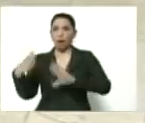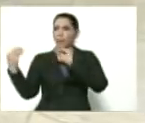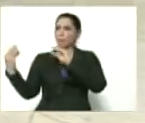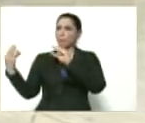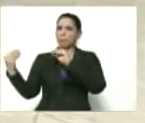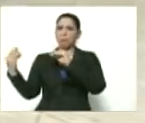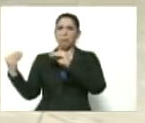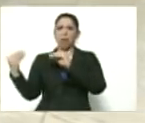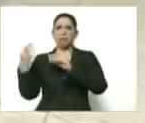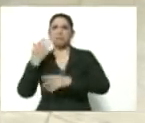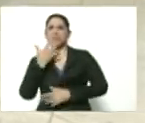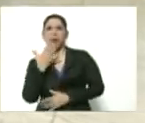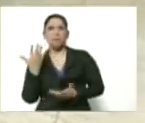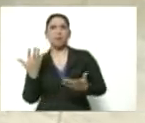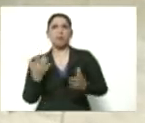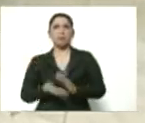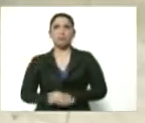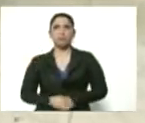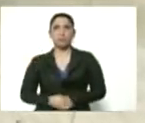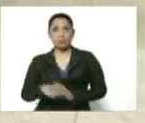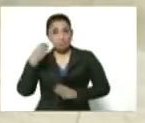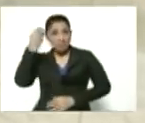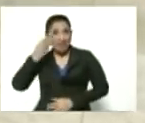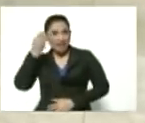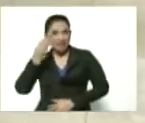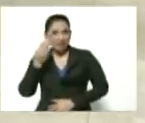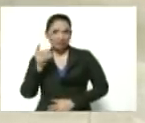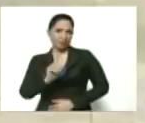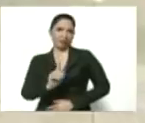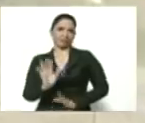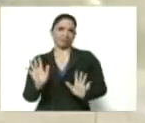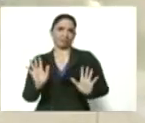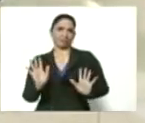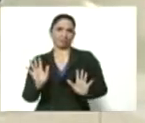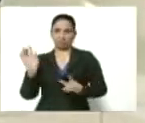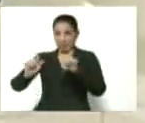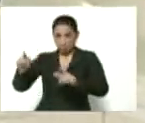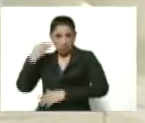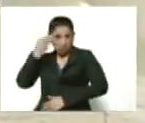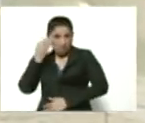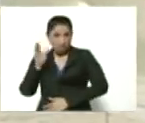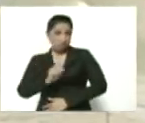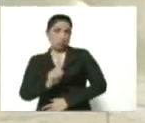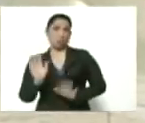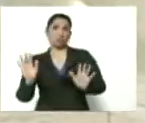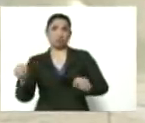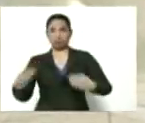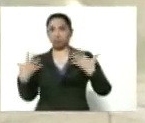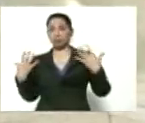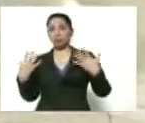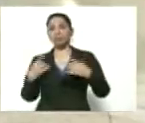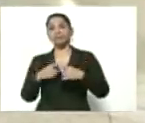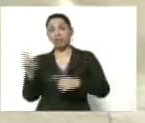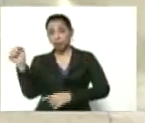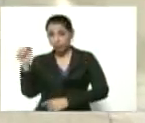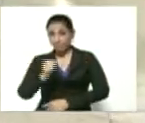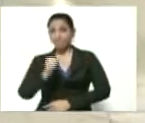esquina. se pone a hablar, ah, creen que no. Creen que no. Pero es que sí.